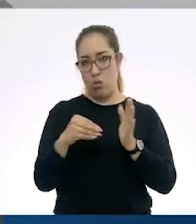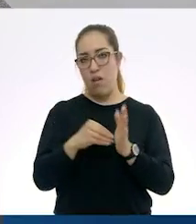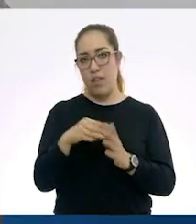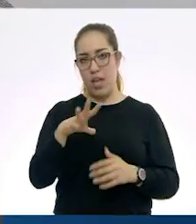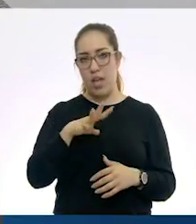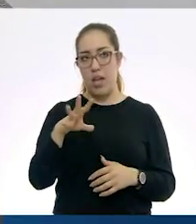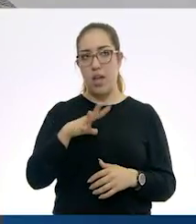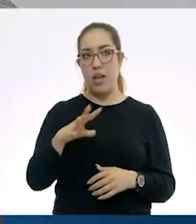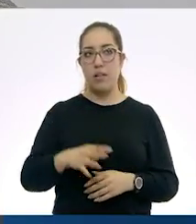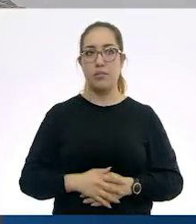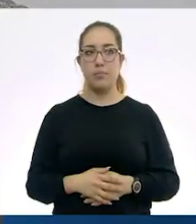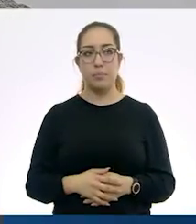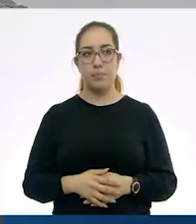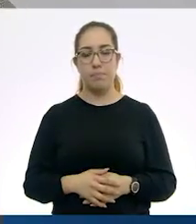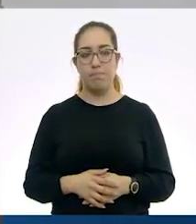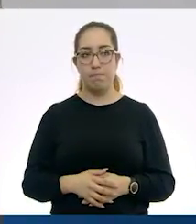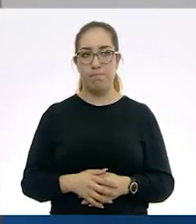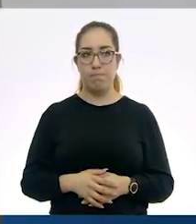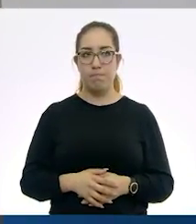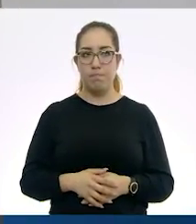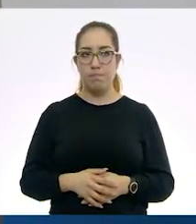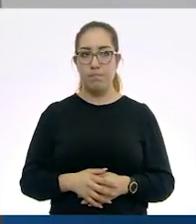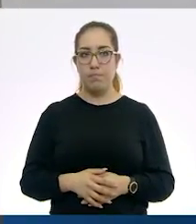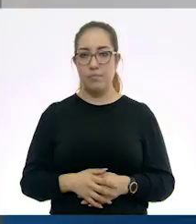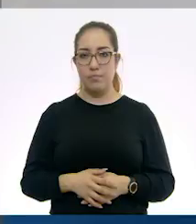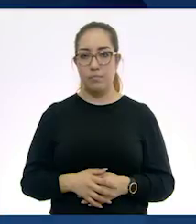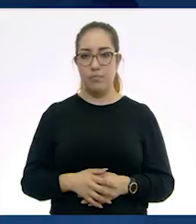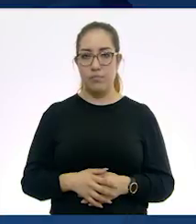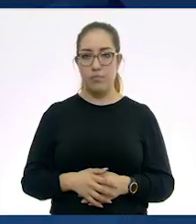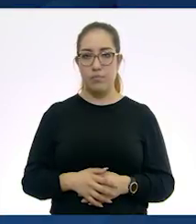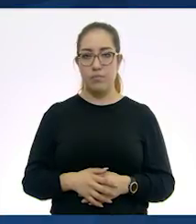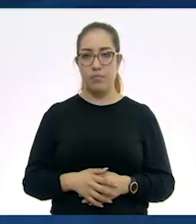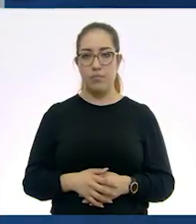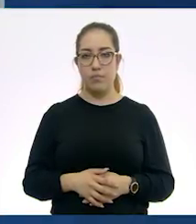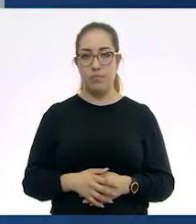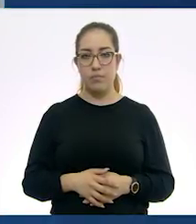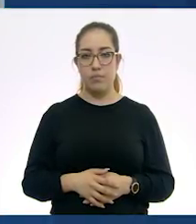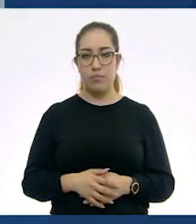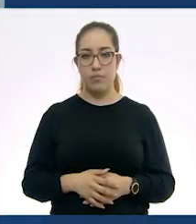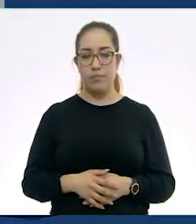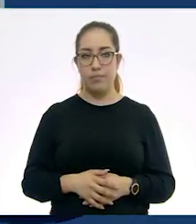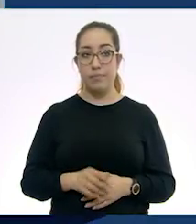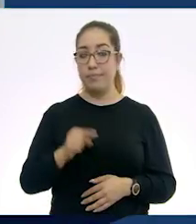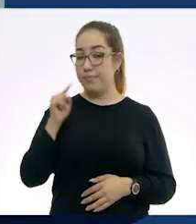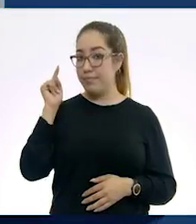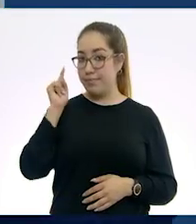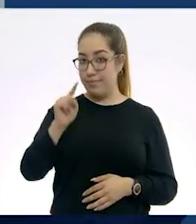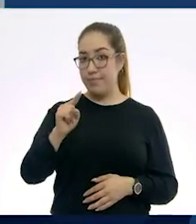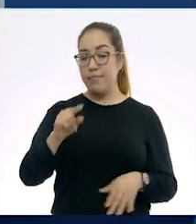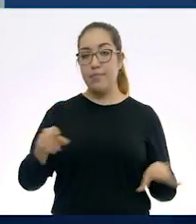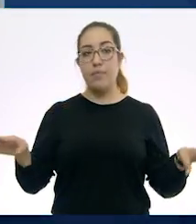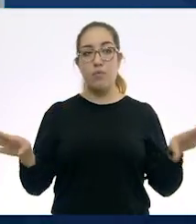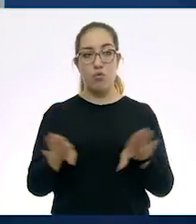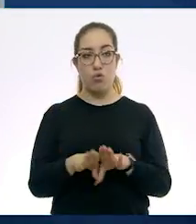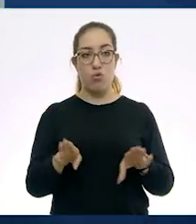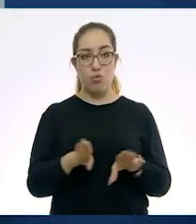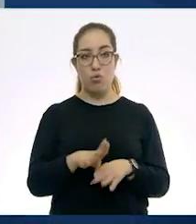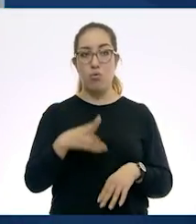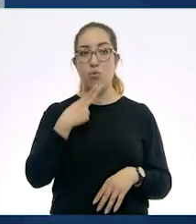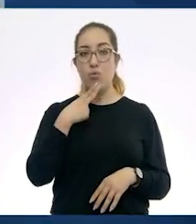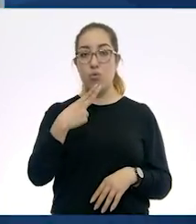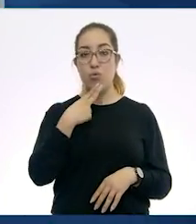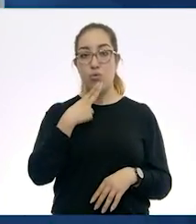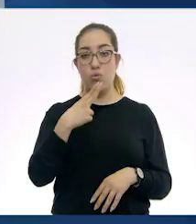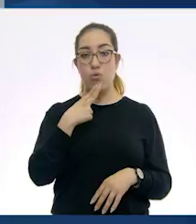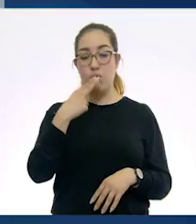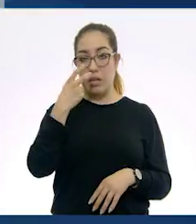colocarles una especie de vidriado, que es muy difícil de lograr porque tienen que hacer